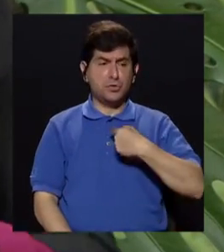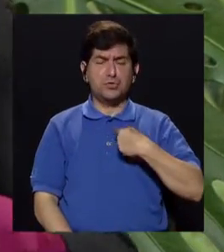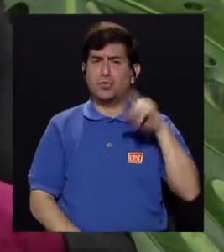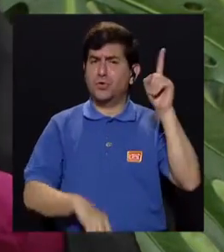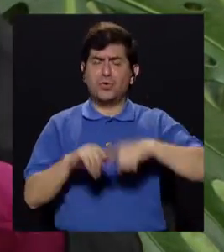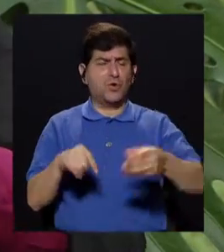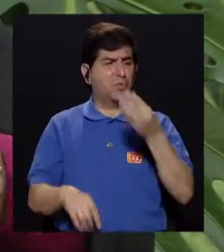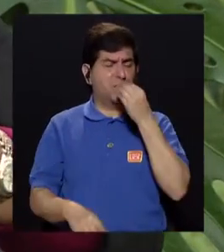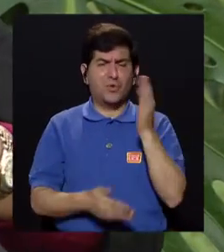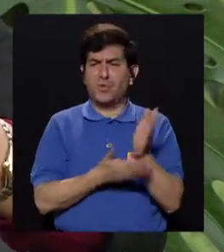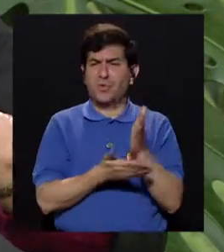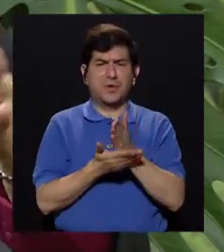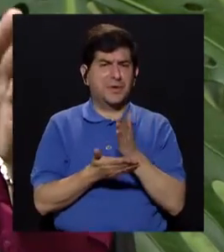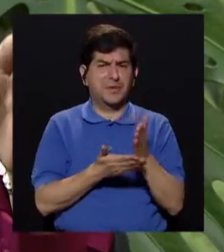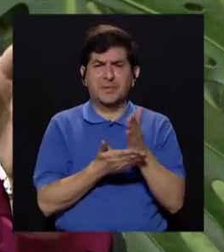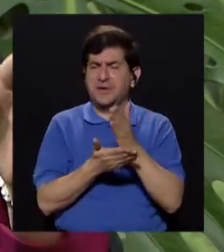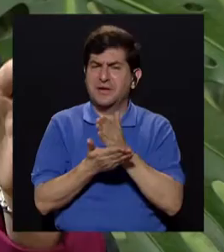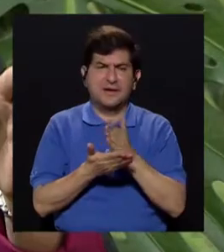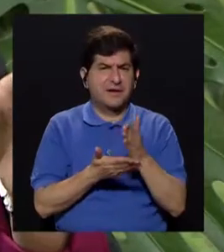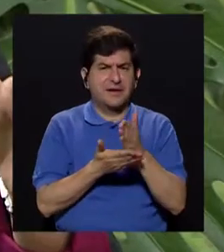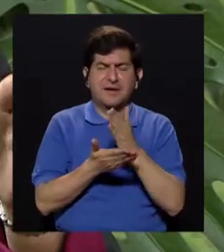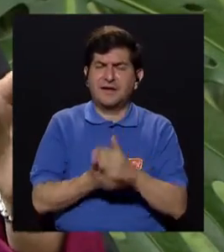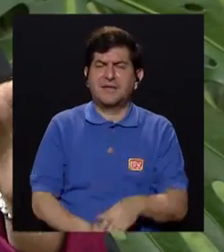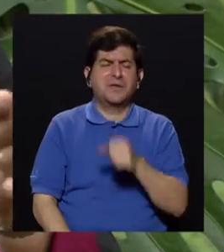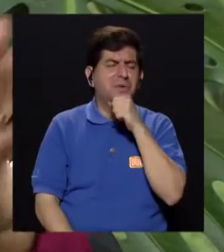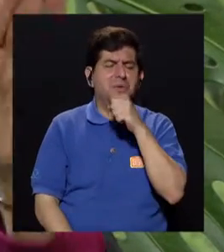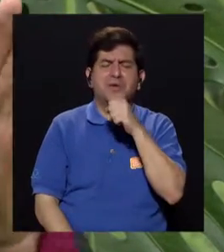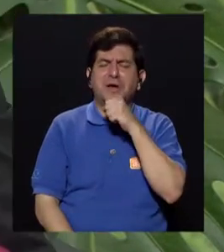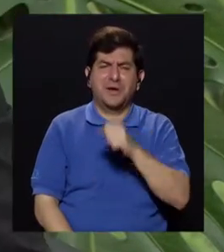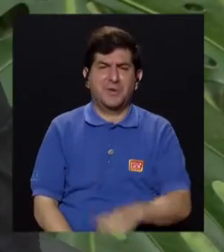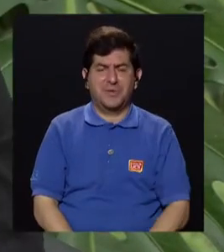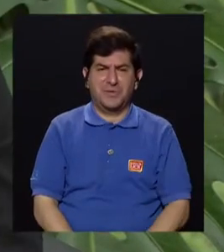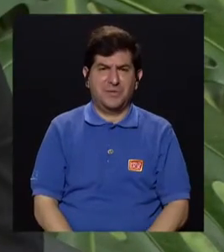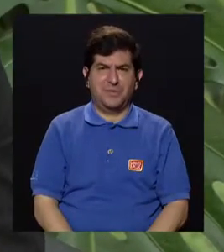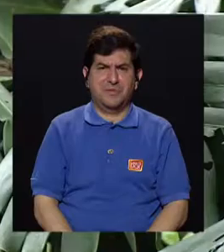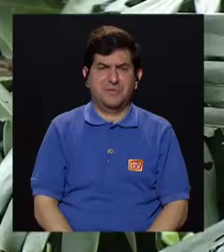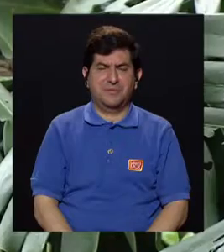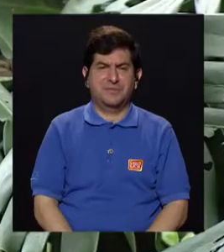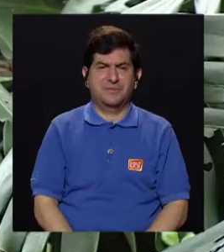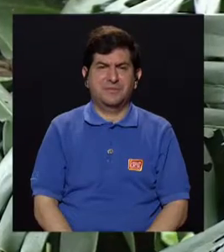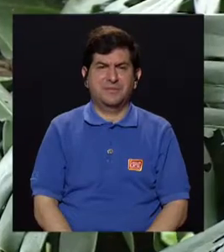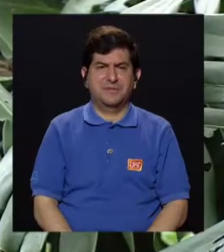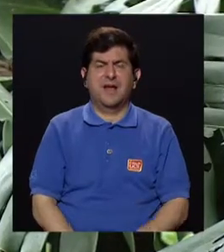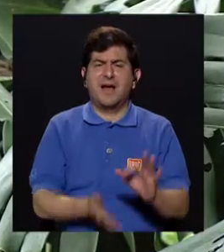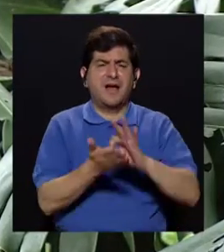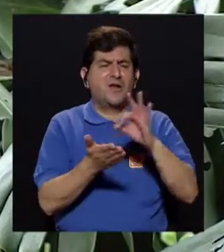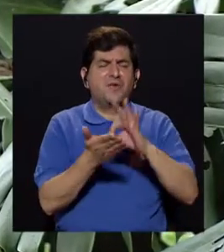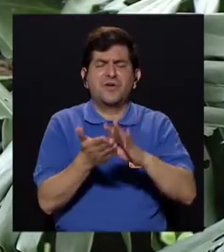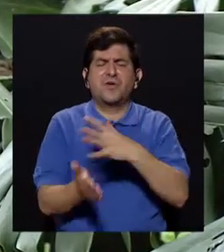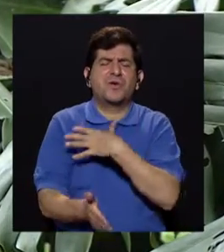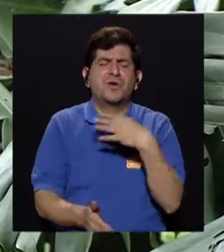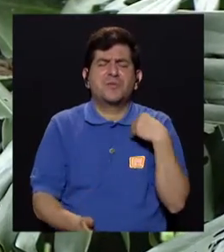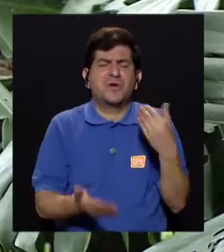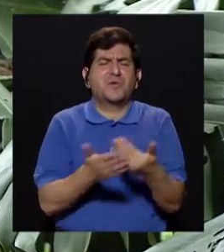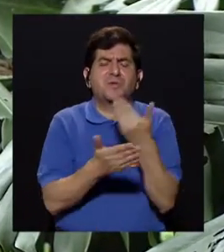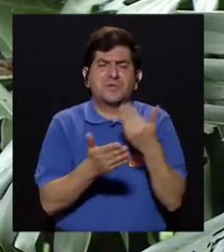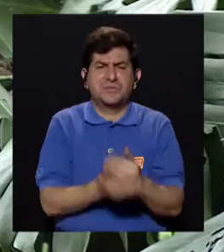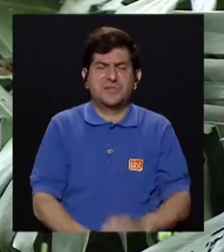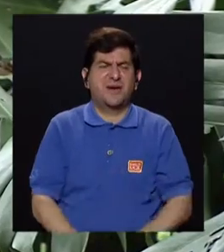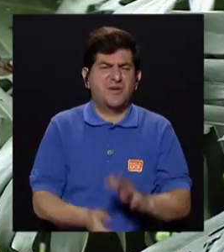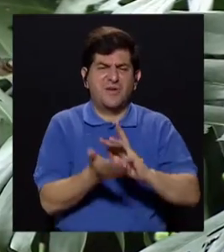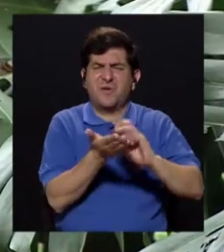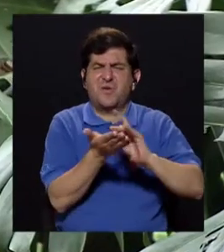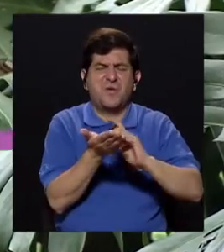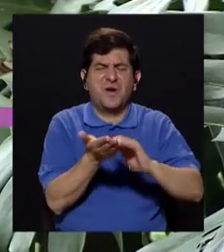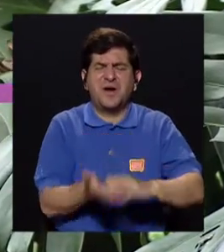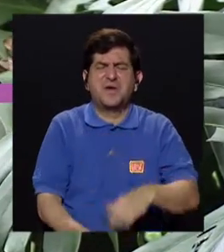yo no me puedo comer un picadillo del viejo, yo solo, los frijoles me gustan frescos. O el